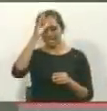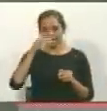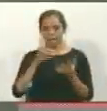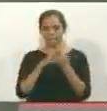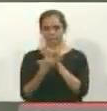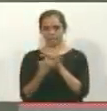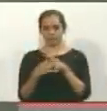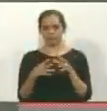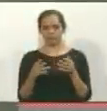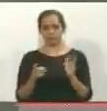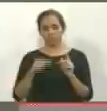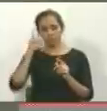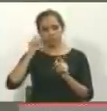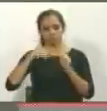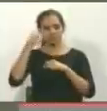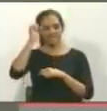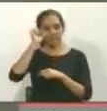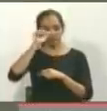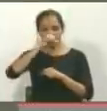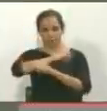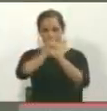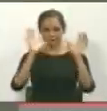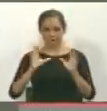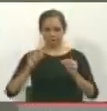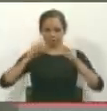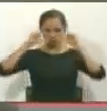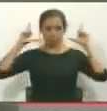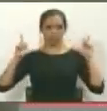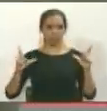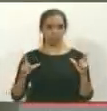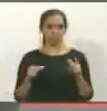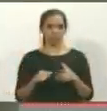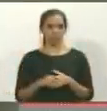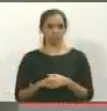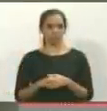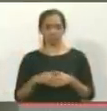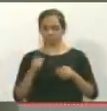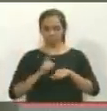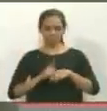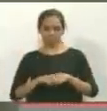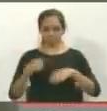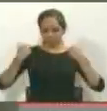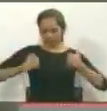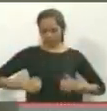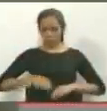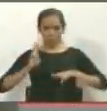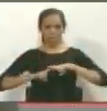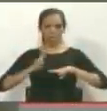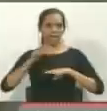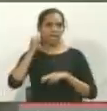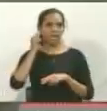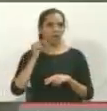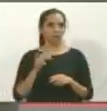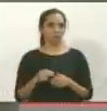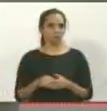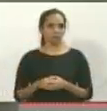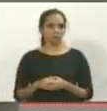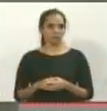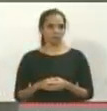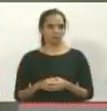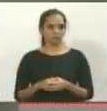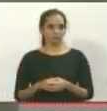Al siguiente día del sábado me paré en la mañana, estoy un pranito, me vestí todo de negro, y subí para La Paz,